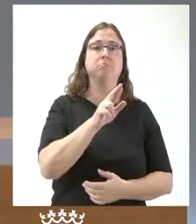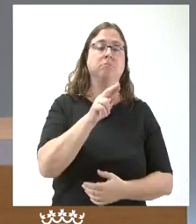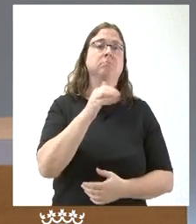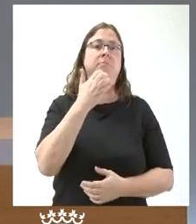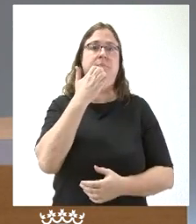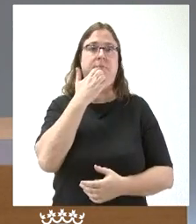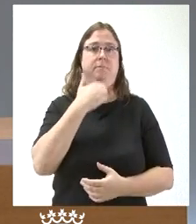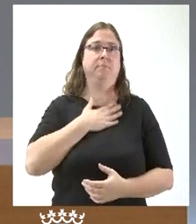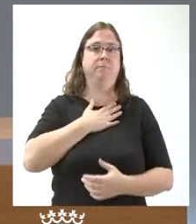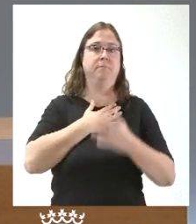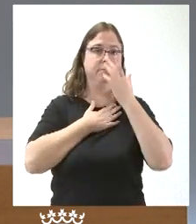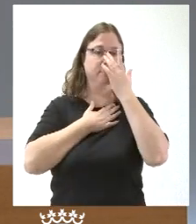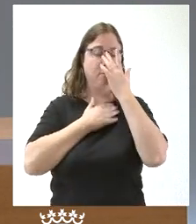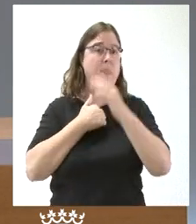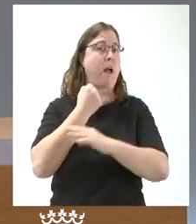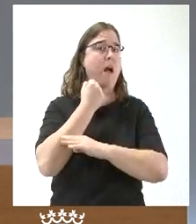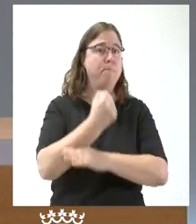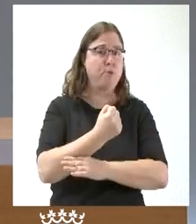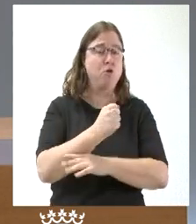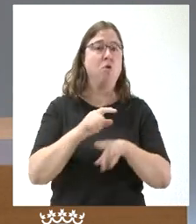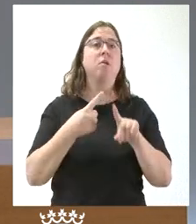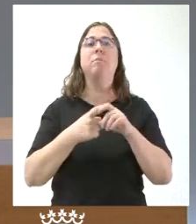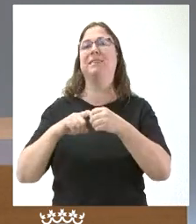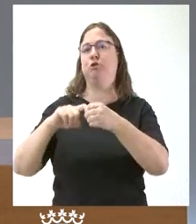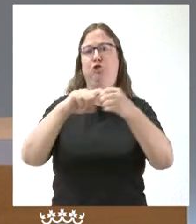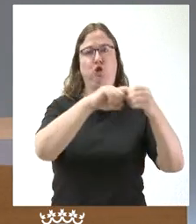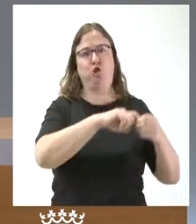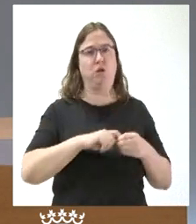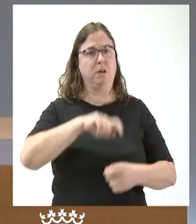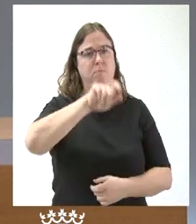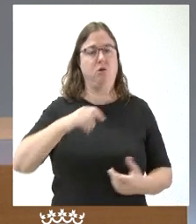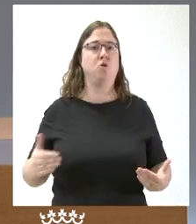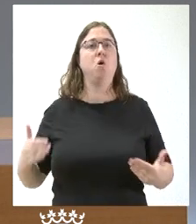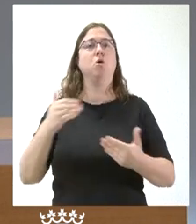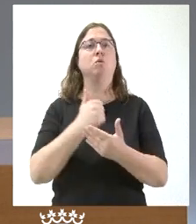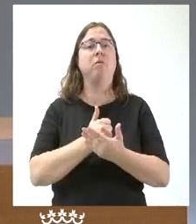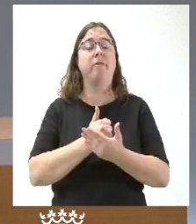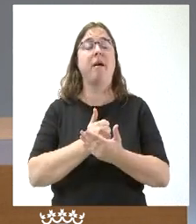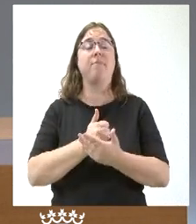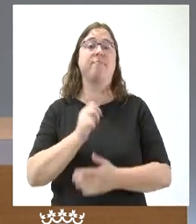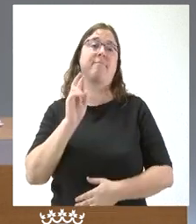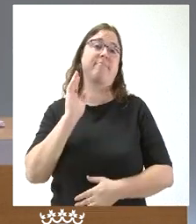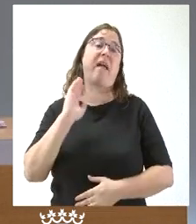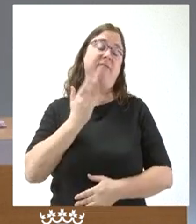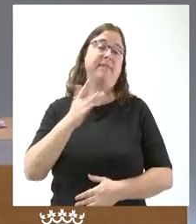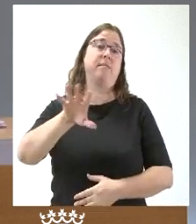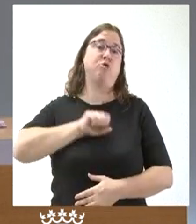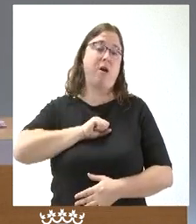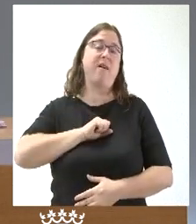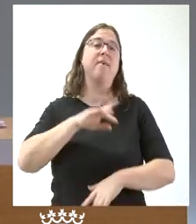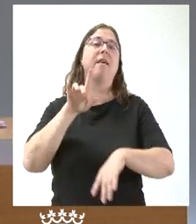apoyo y nuestra solidaridad con todas las personas afectadas por el cáncer de mama, especialmente en este día